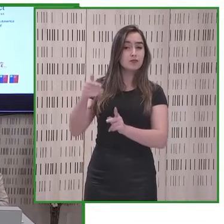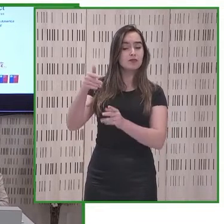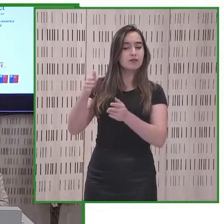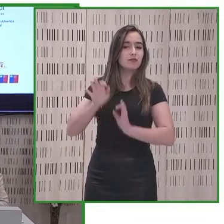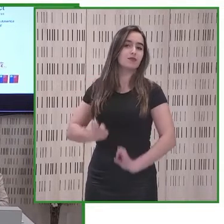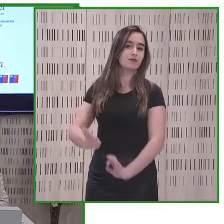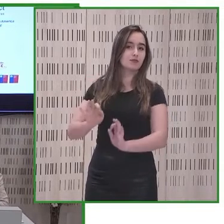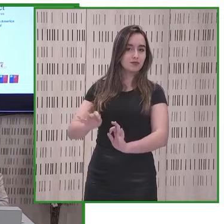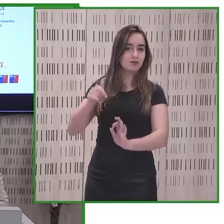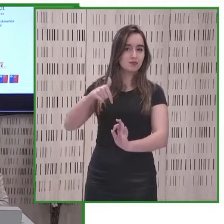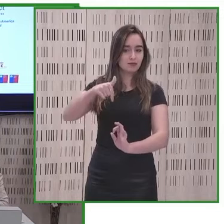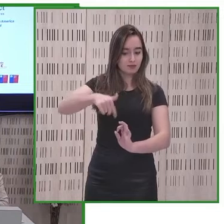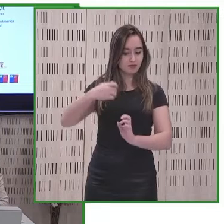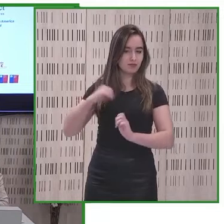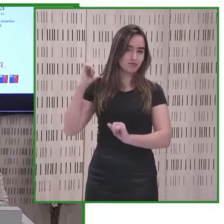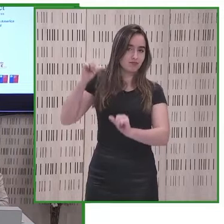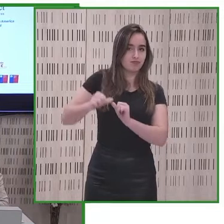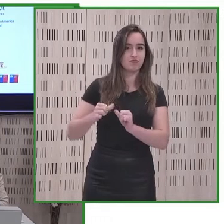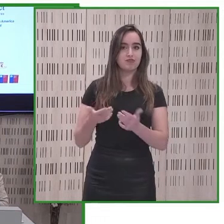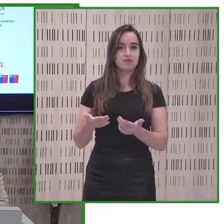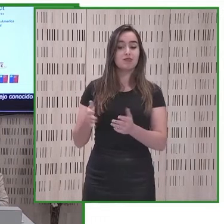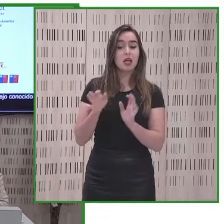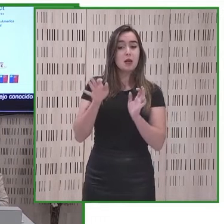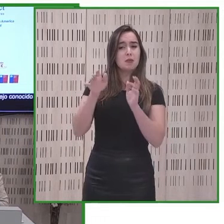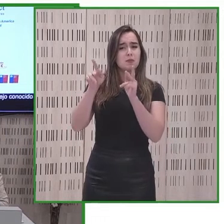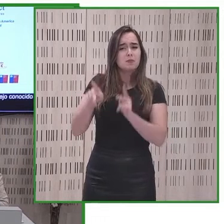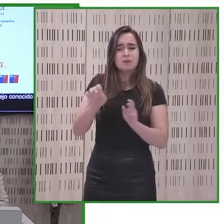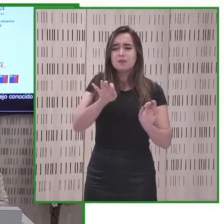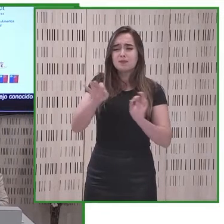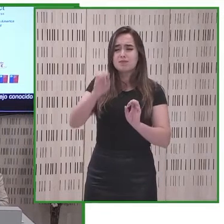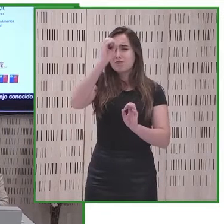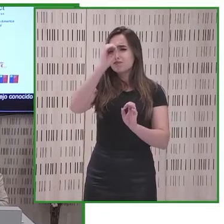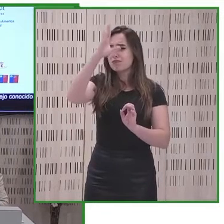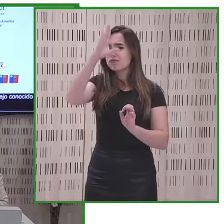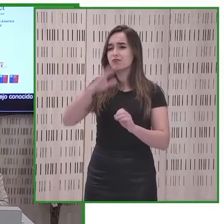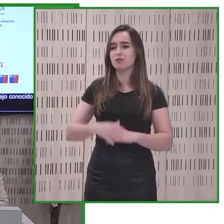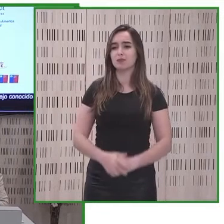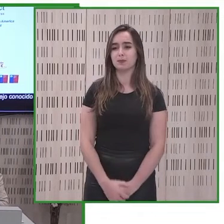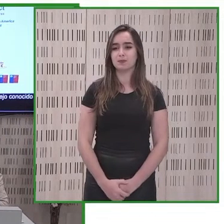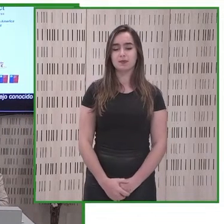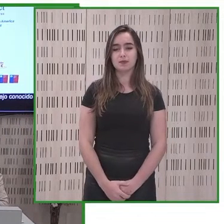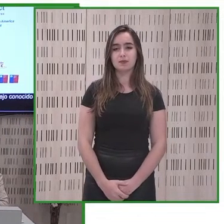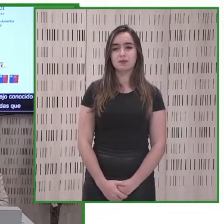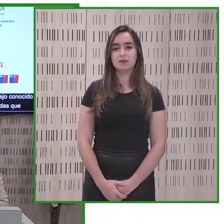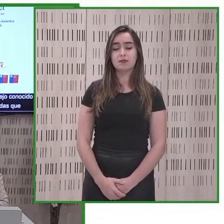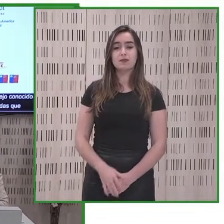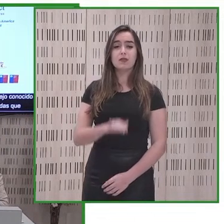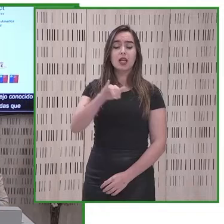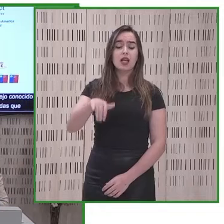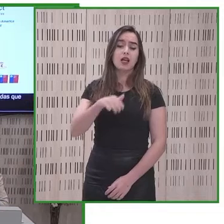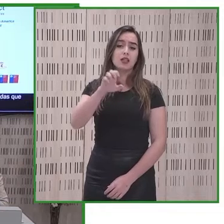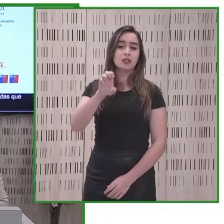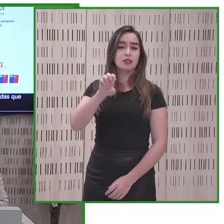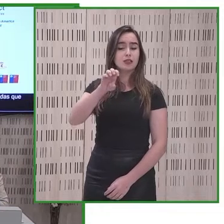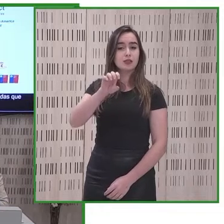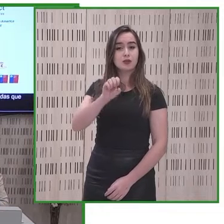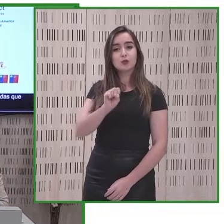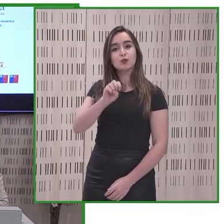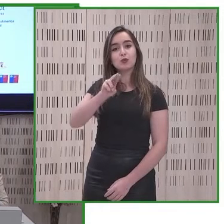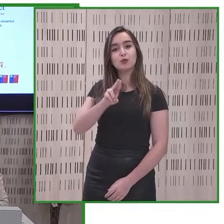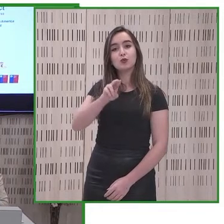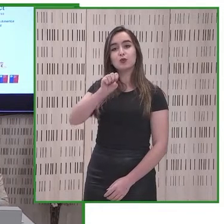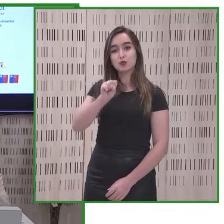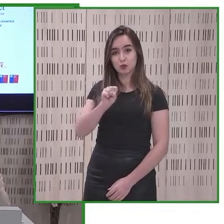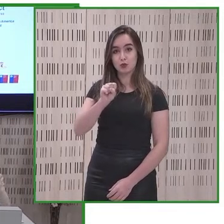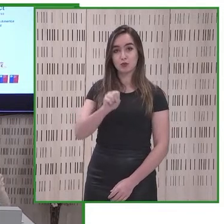de la casa, y sin duda una de las personas más preparadas que conocemos sobre este tema. Me refiero a Jesús Hernández Galán, director de Accesibilidad